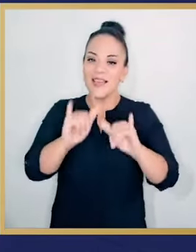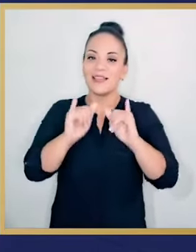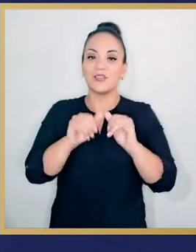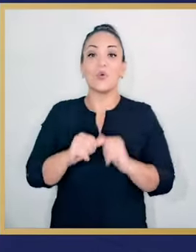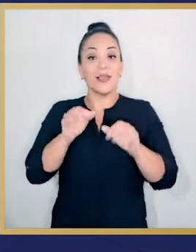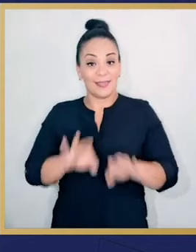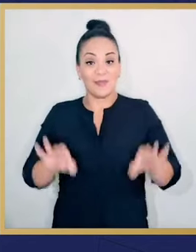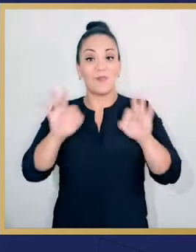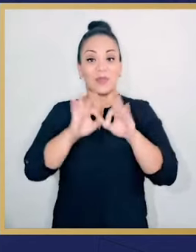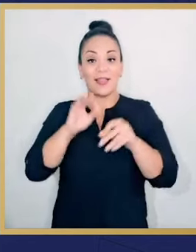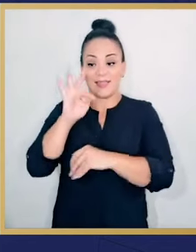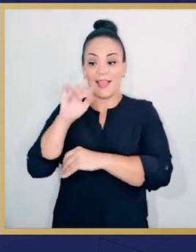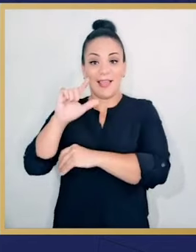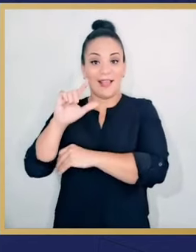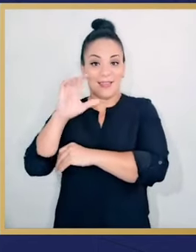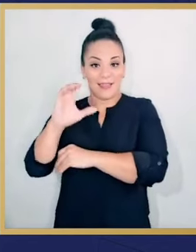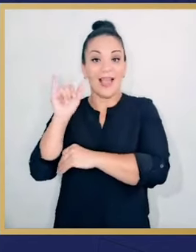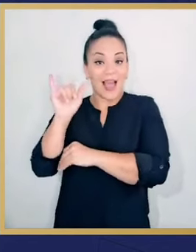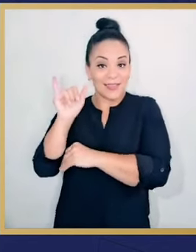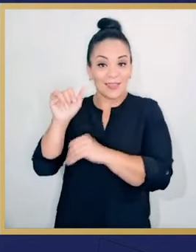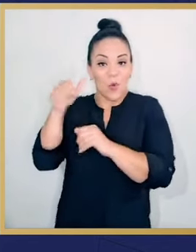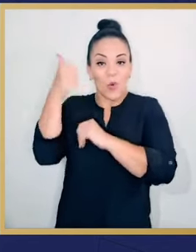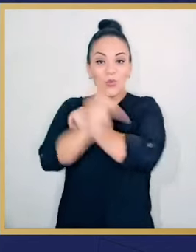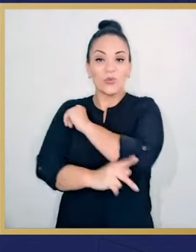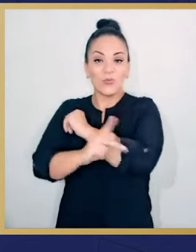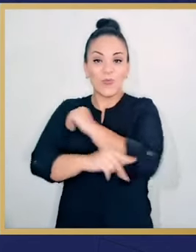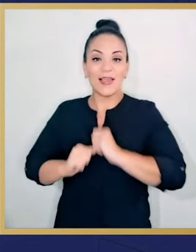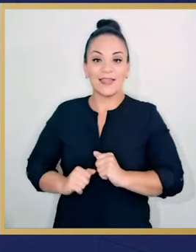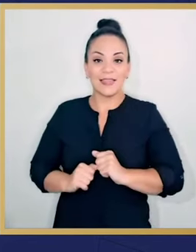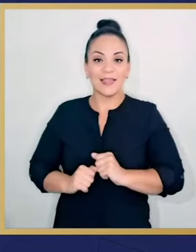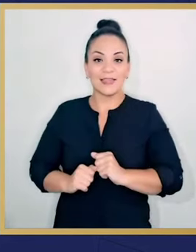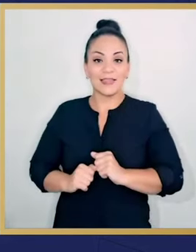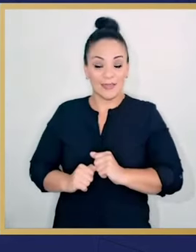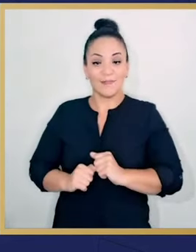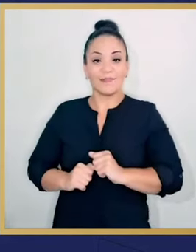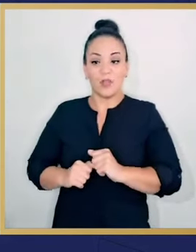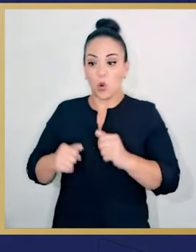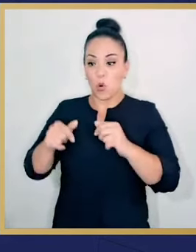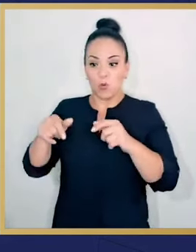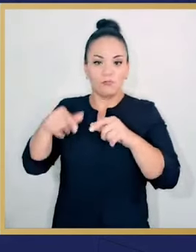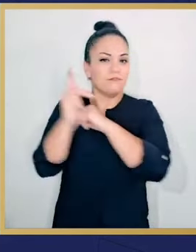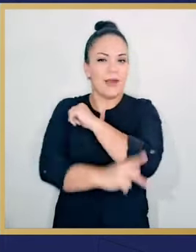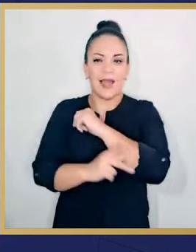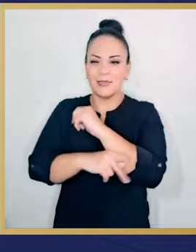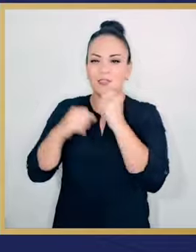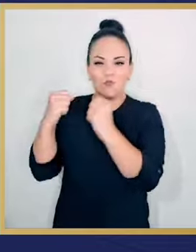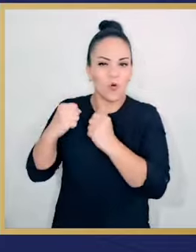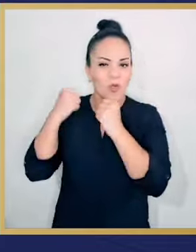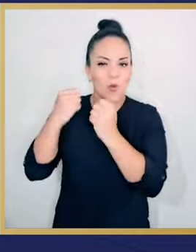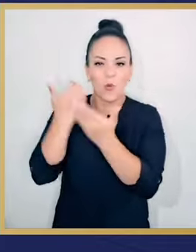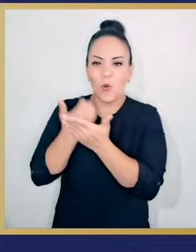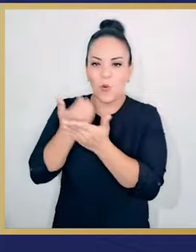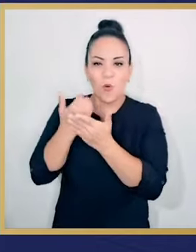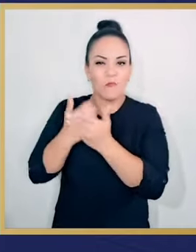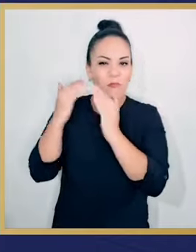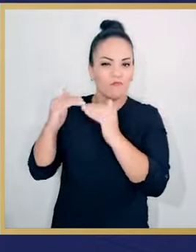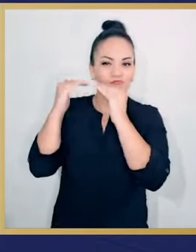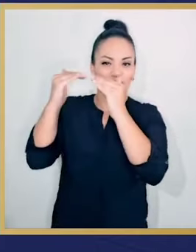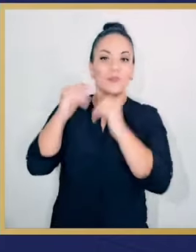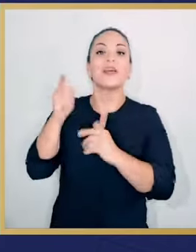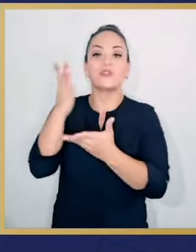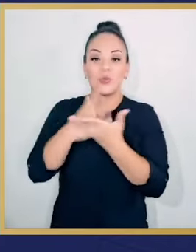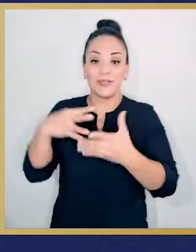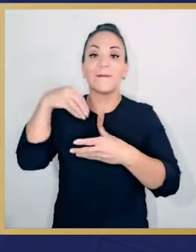Por esto, tratados comerciales y mecanismos de inversión con regiones y países económicamente